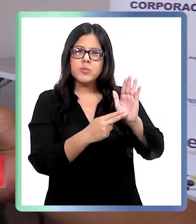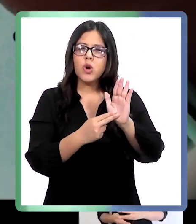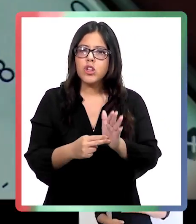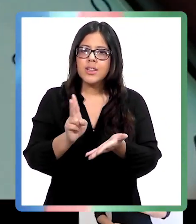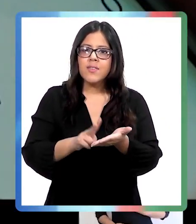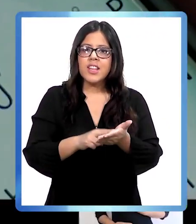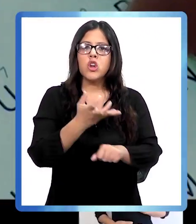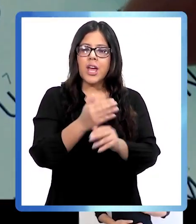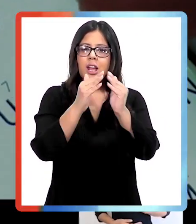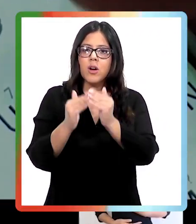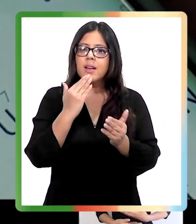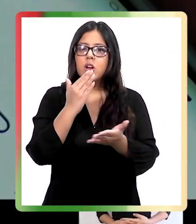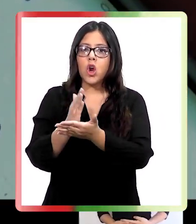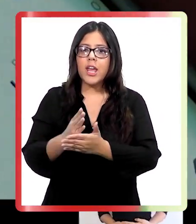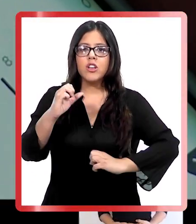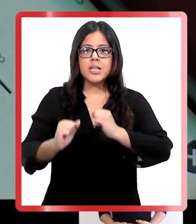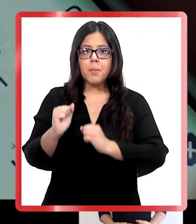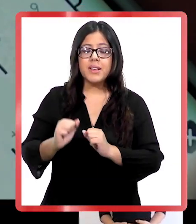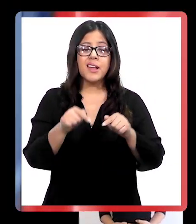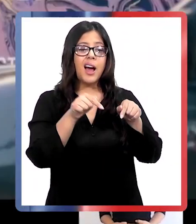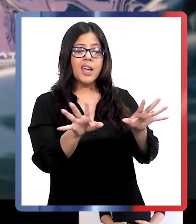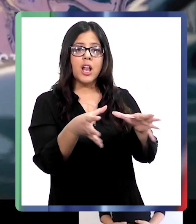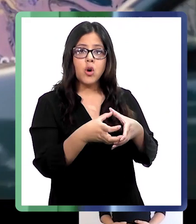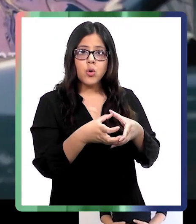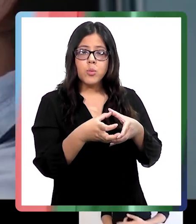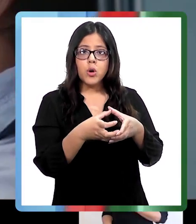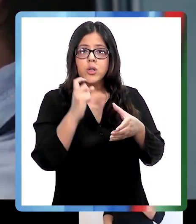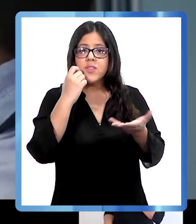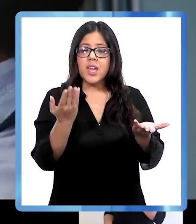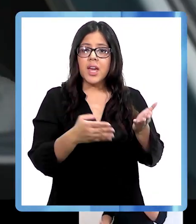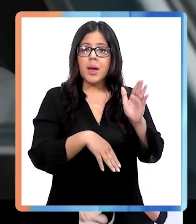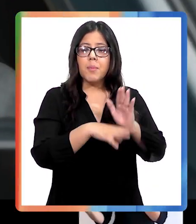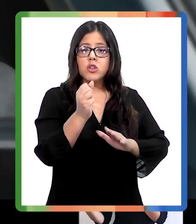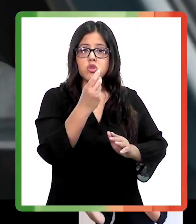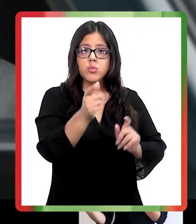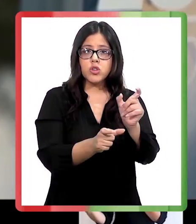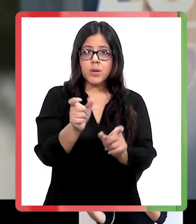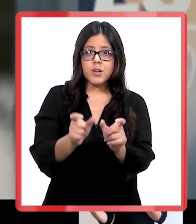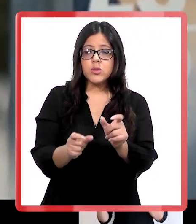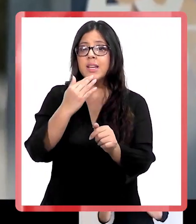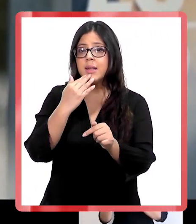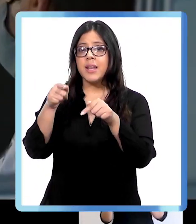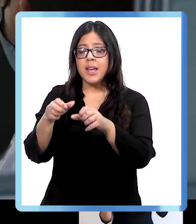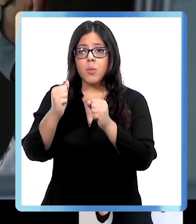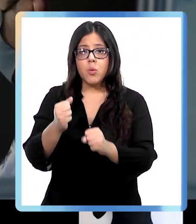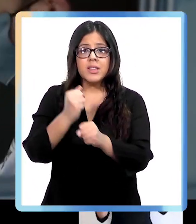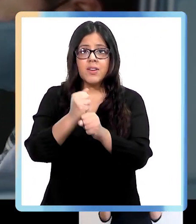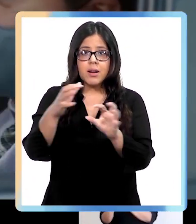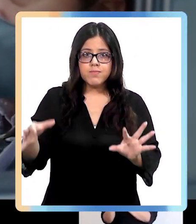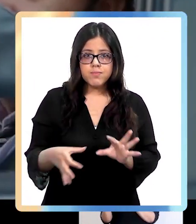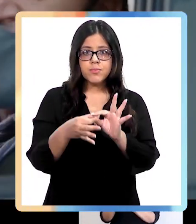las empresas. Para ir a los grupos donde se concentra mayor número de personas y donde pueden trabajar en conjunto la